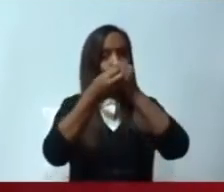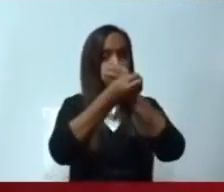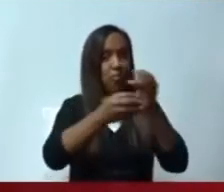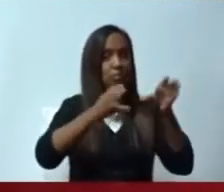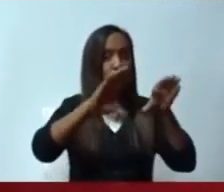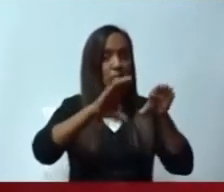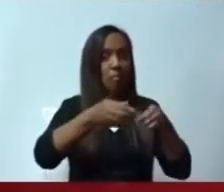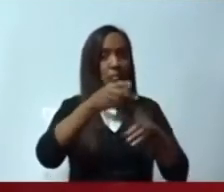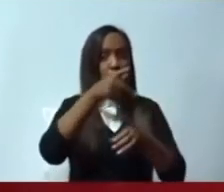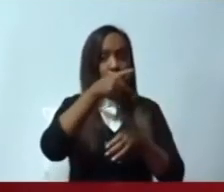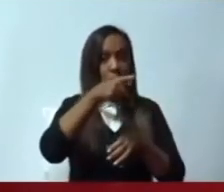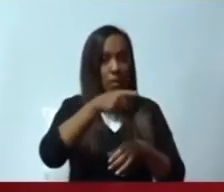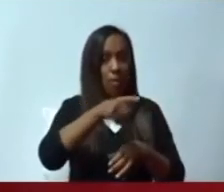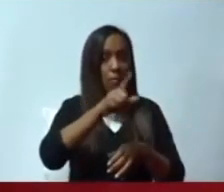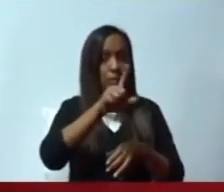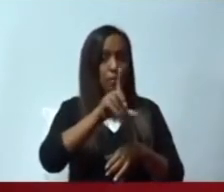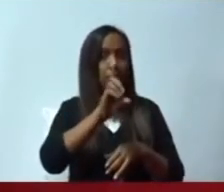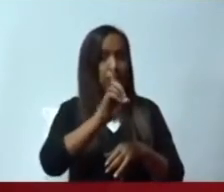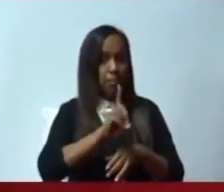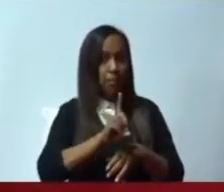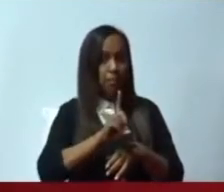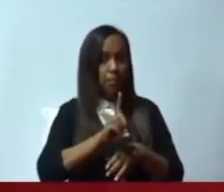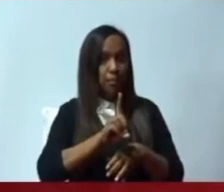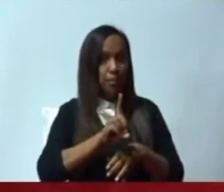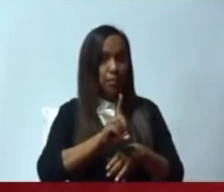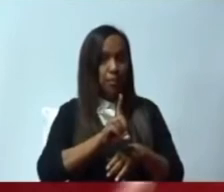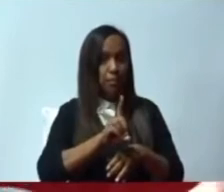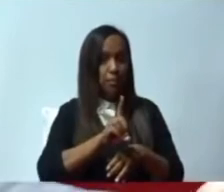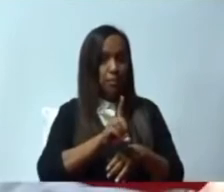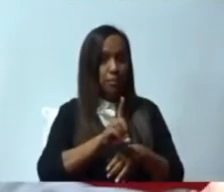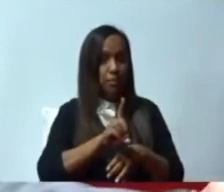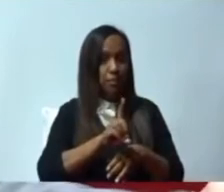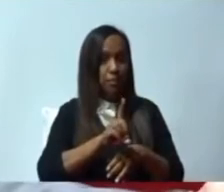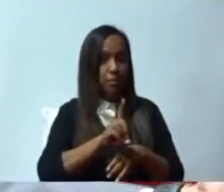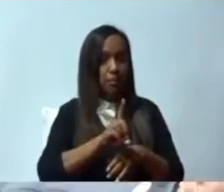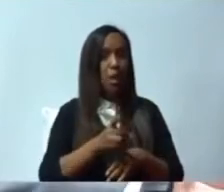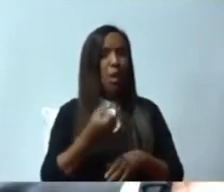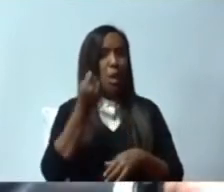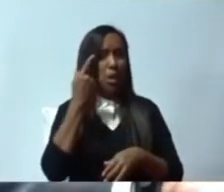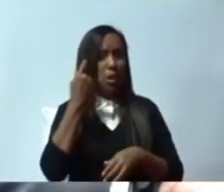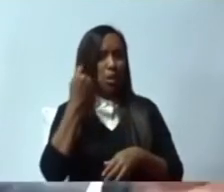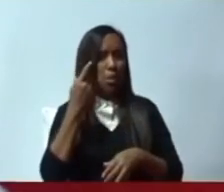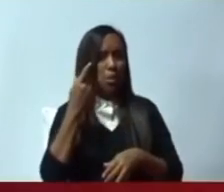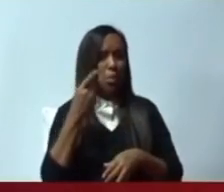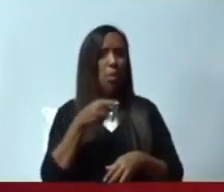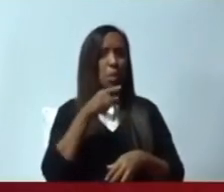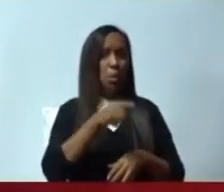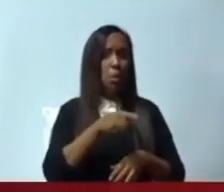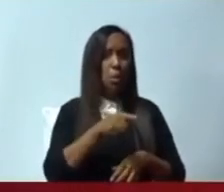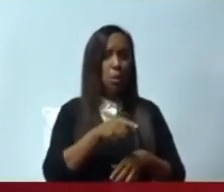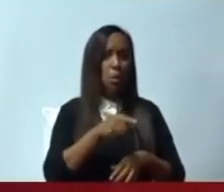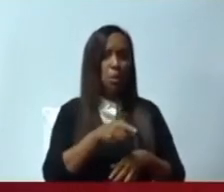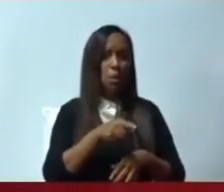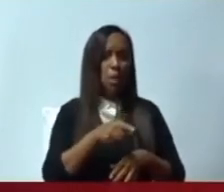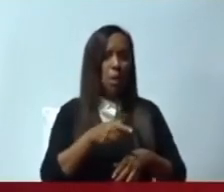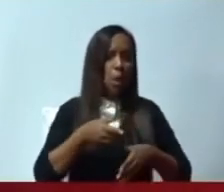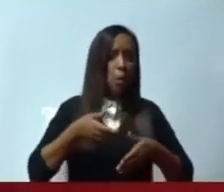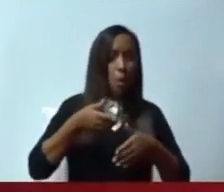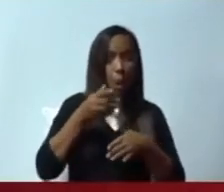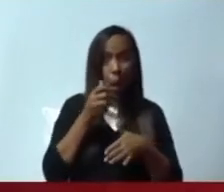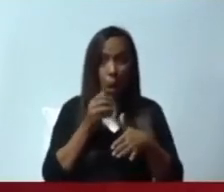pueden subirse la farda, pero no tanto, no tanto, no es necesario.